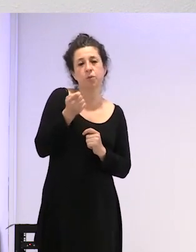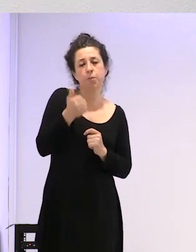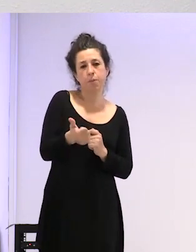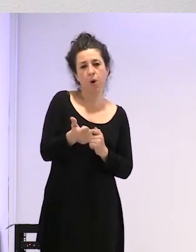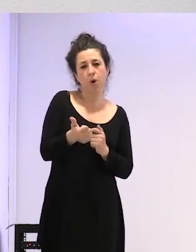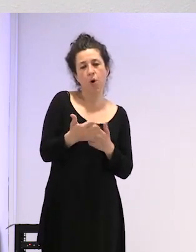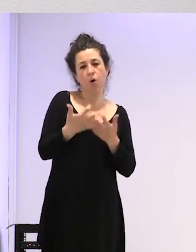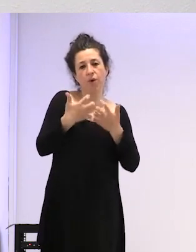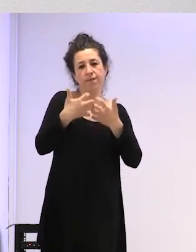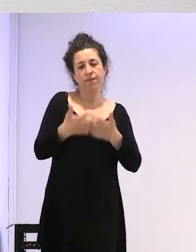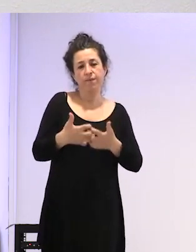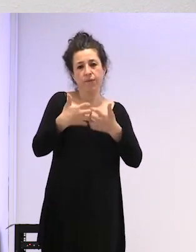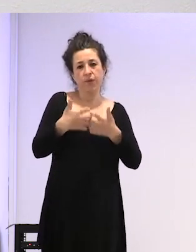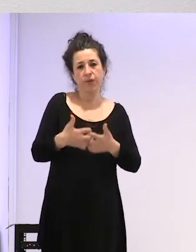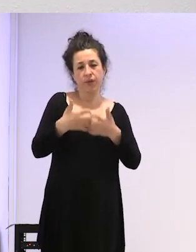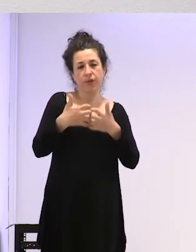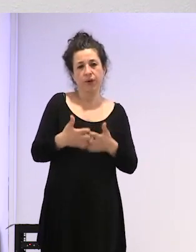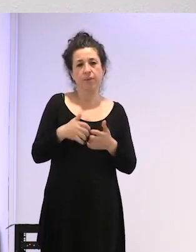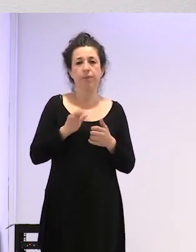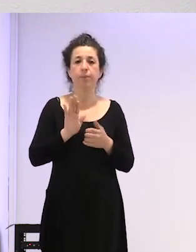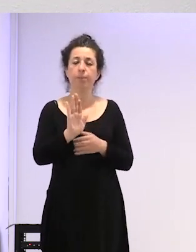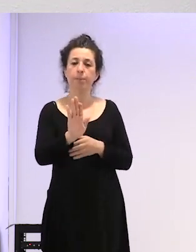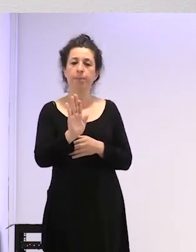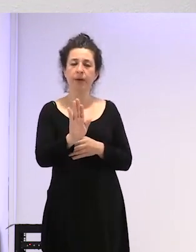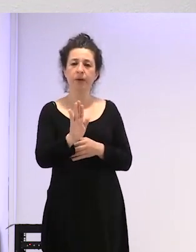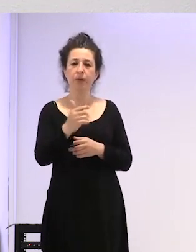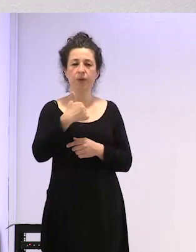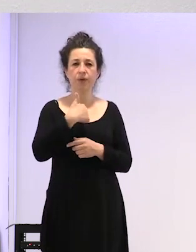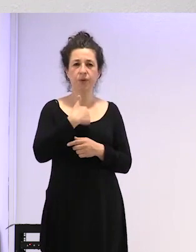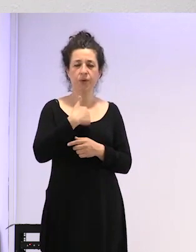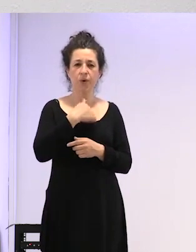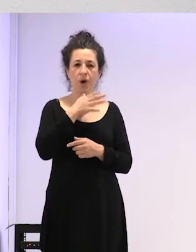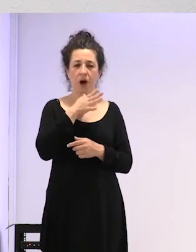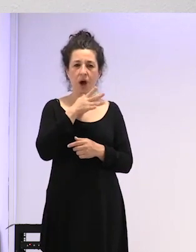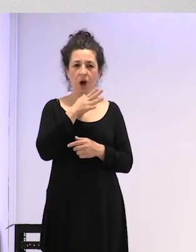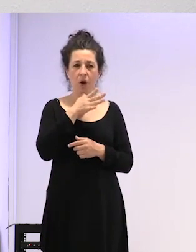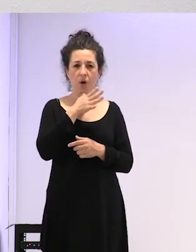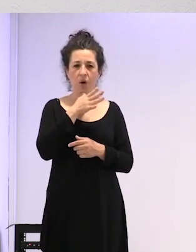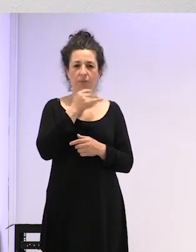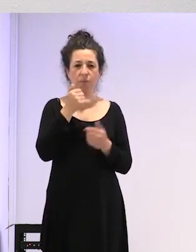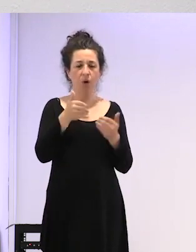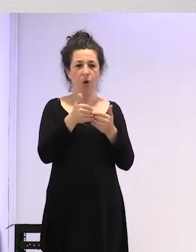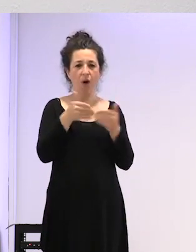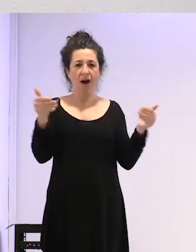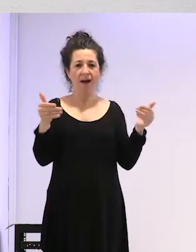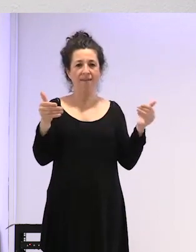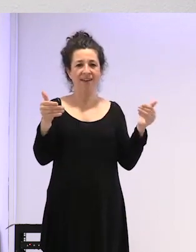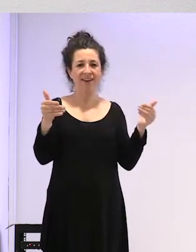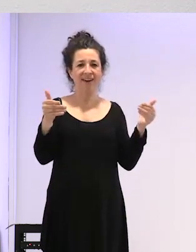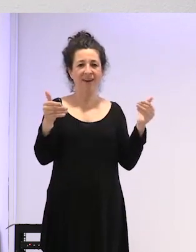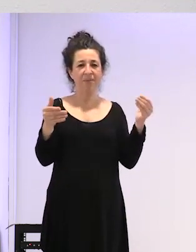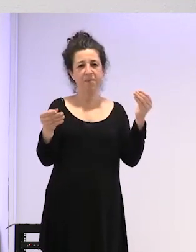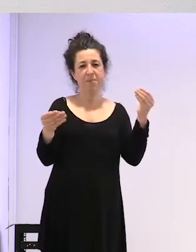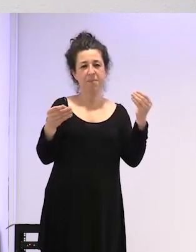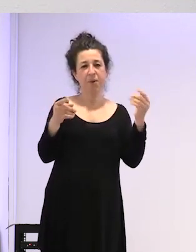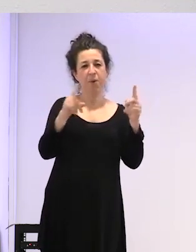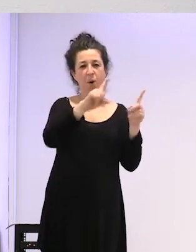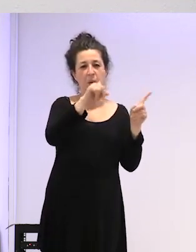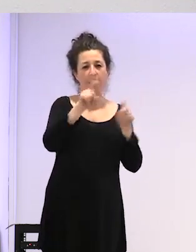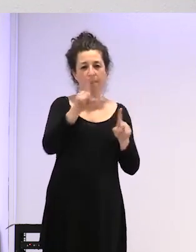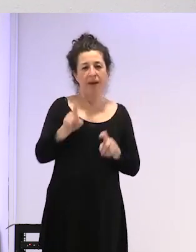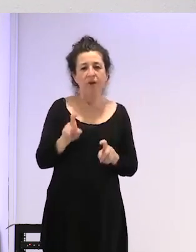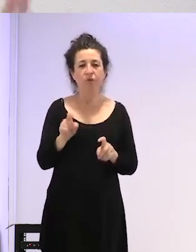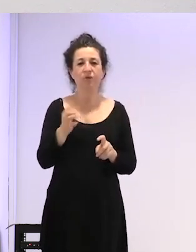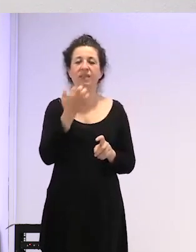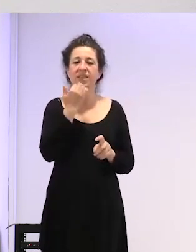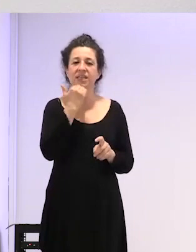el funcionamiento pero yo abriría ahora un poco de un turno de palabras si os interesa algo más concreto porque